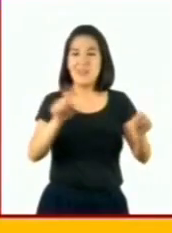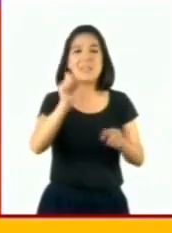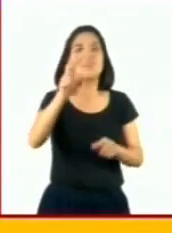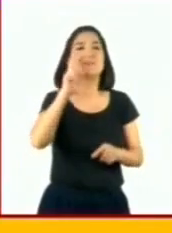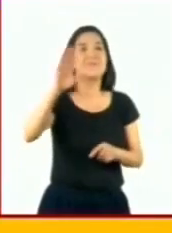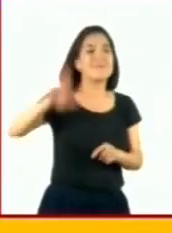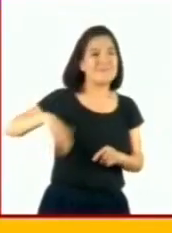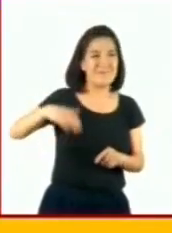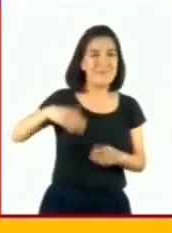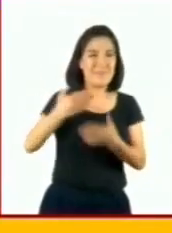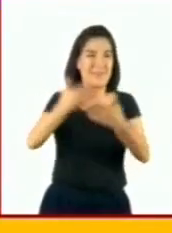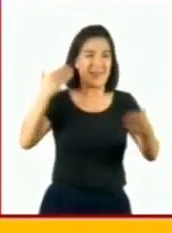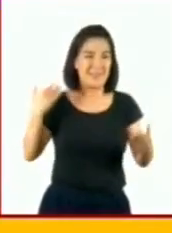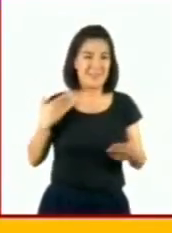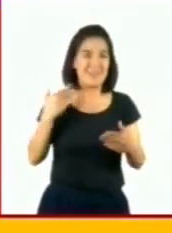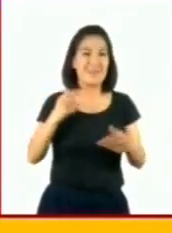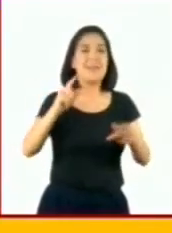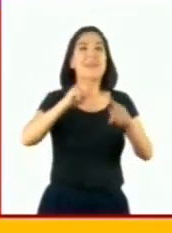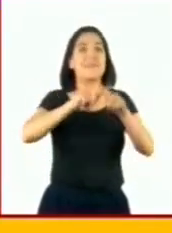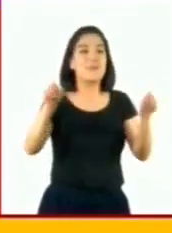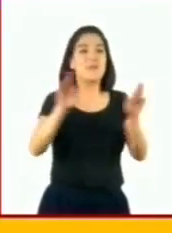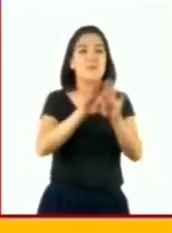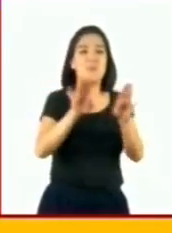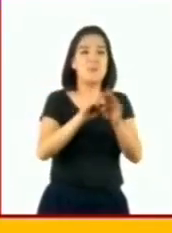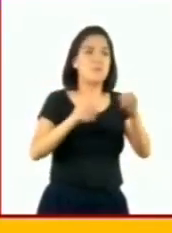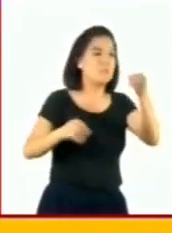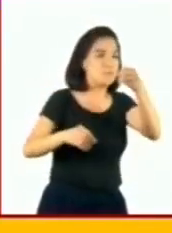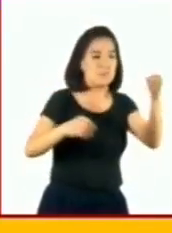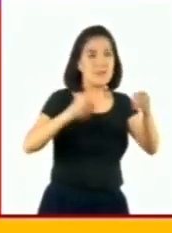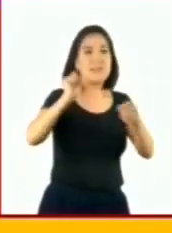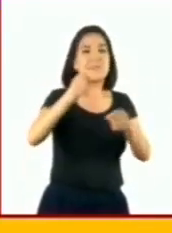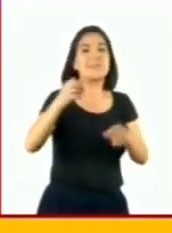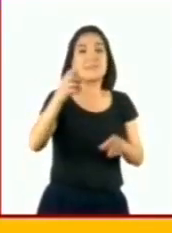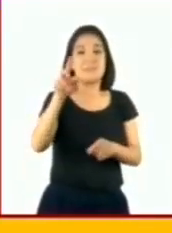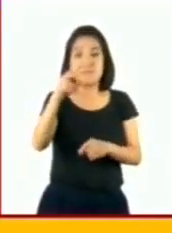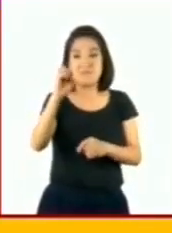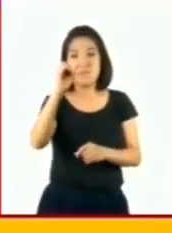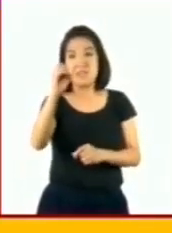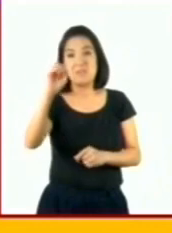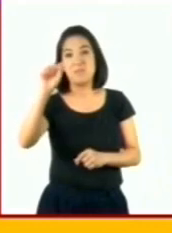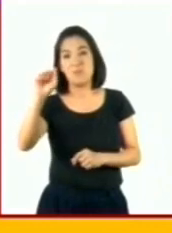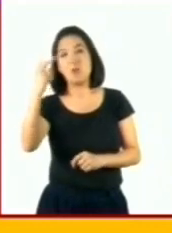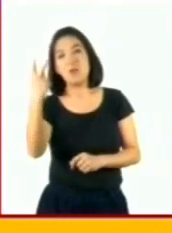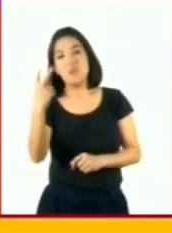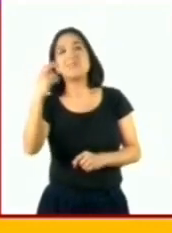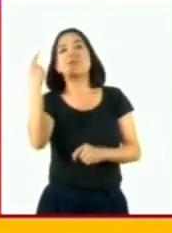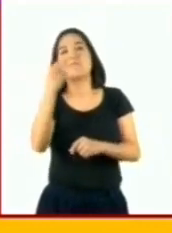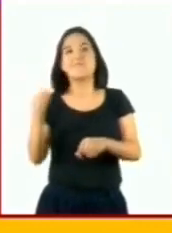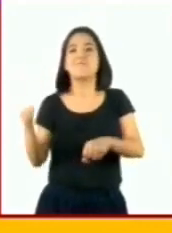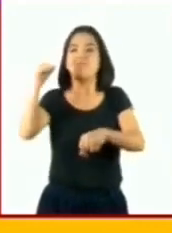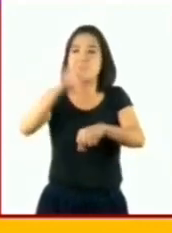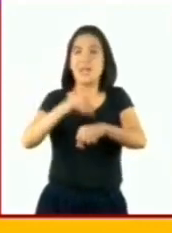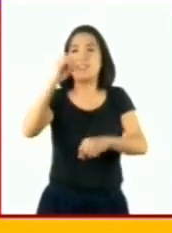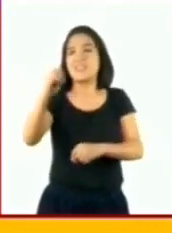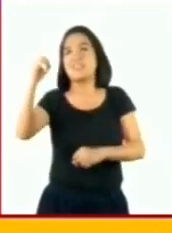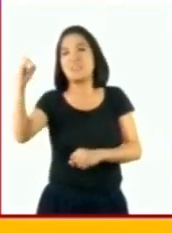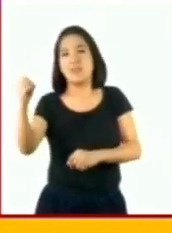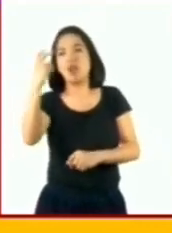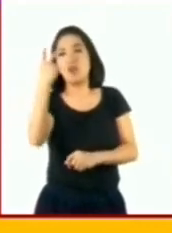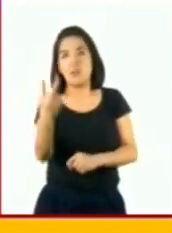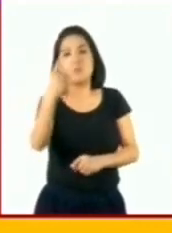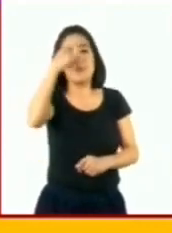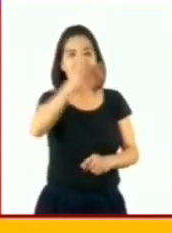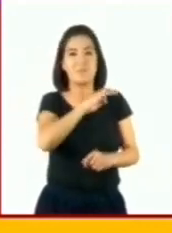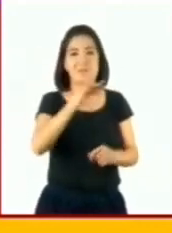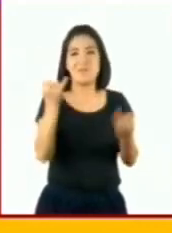visto anteriormente, se deben completar agregando dos ceros a la derecha del segundo número para poder hacer la